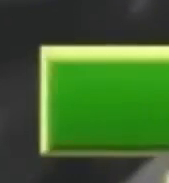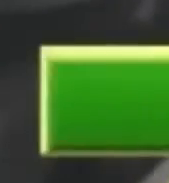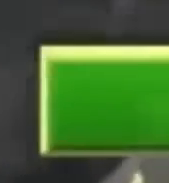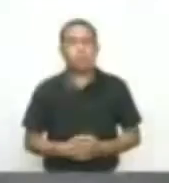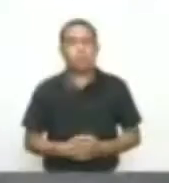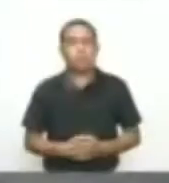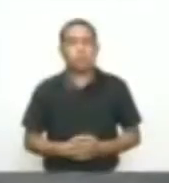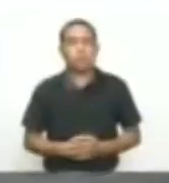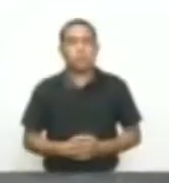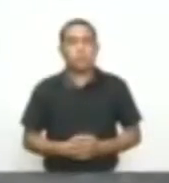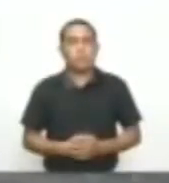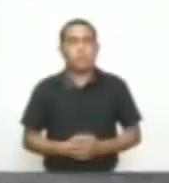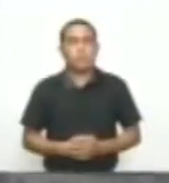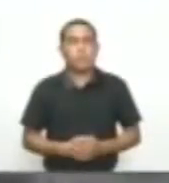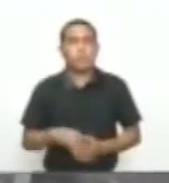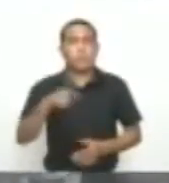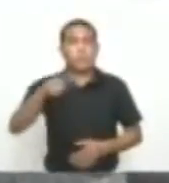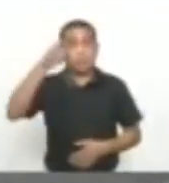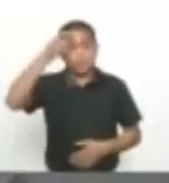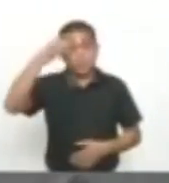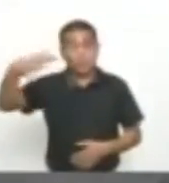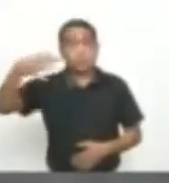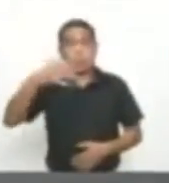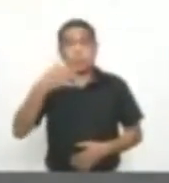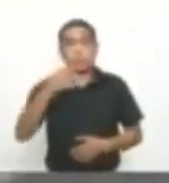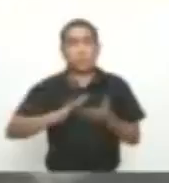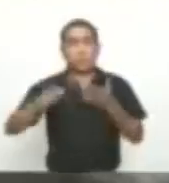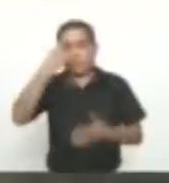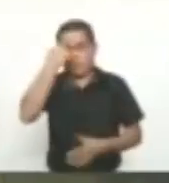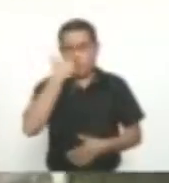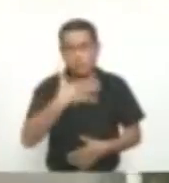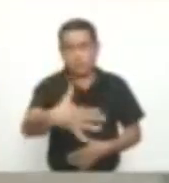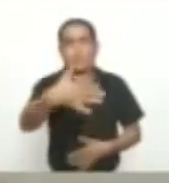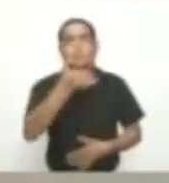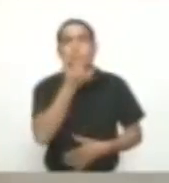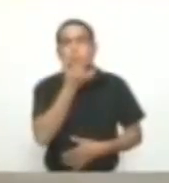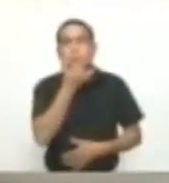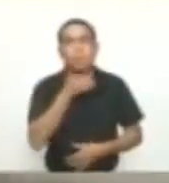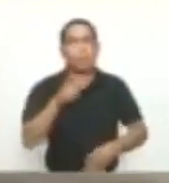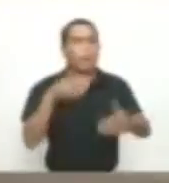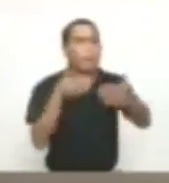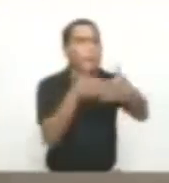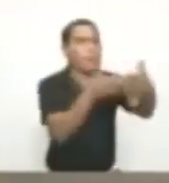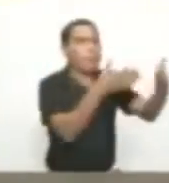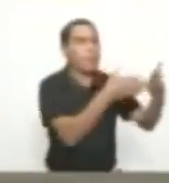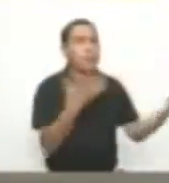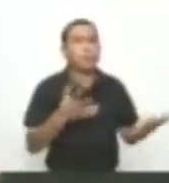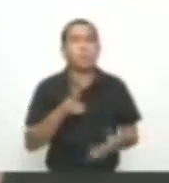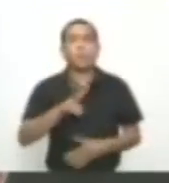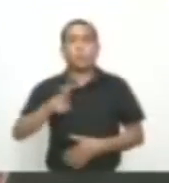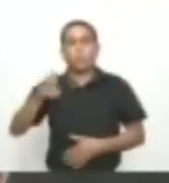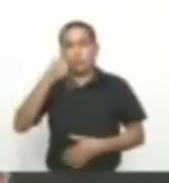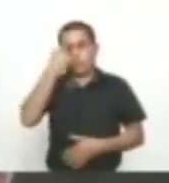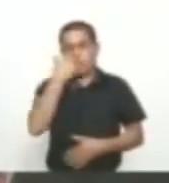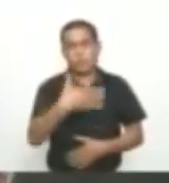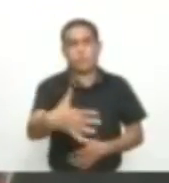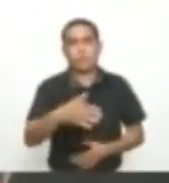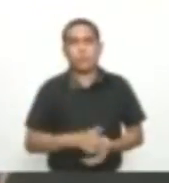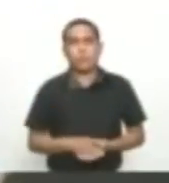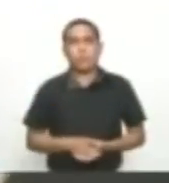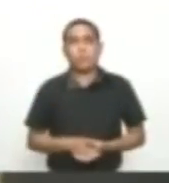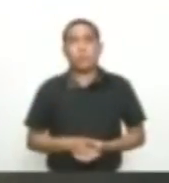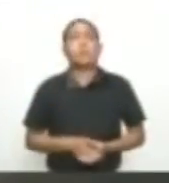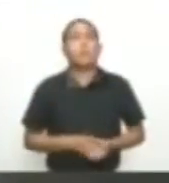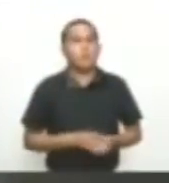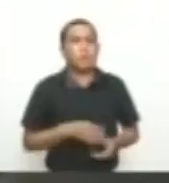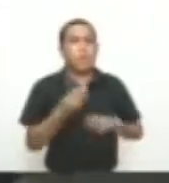Santa Marta Adelanta gigantesco Operativo Contra expendedores De drogas Y jíbaros En el sector Norte de la ciudad Ha hecho allanamientos